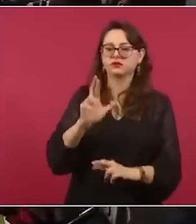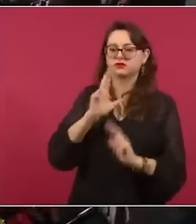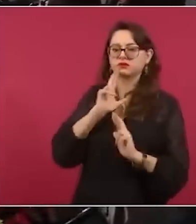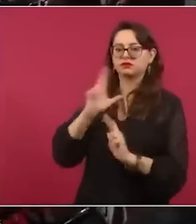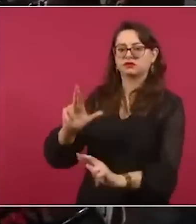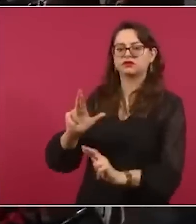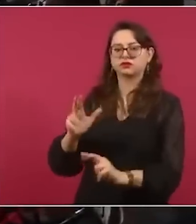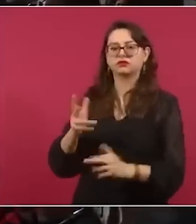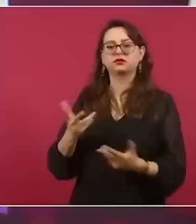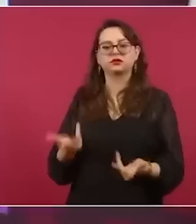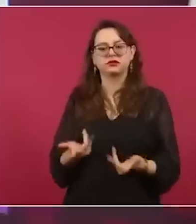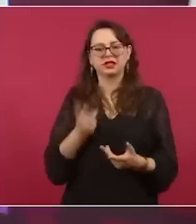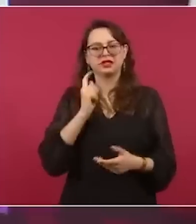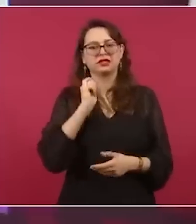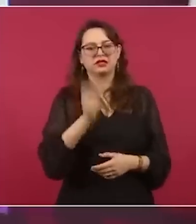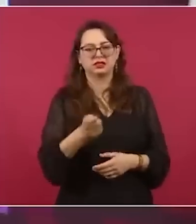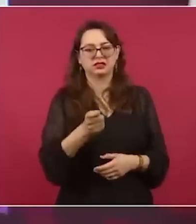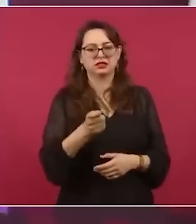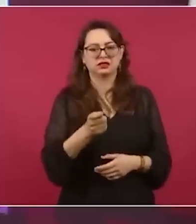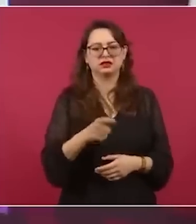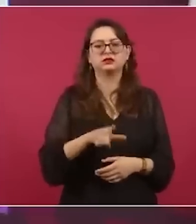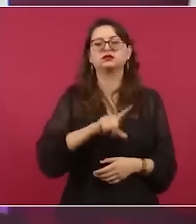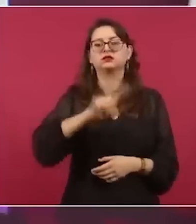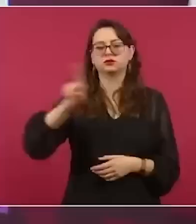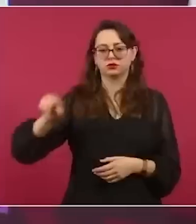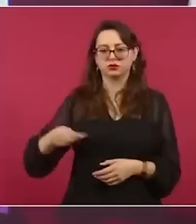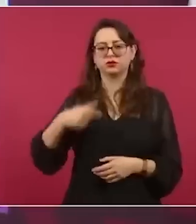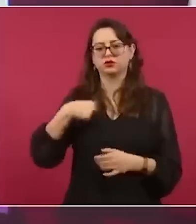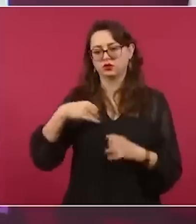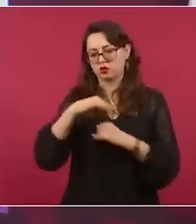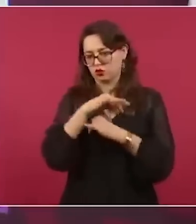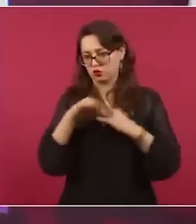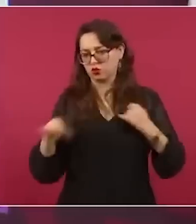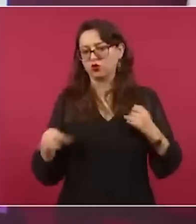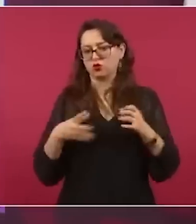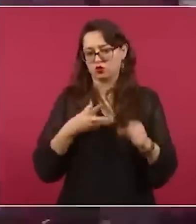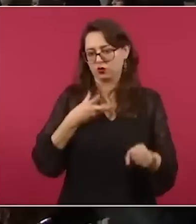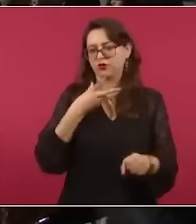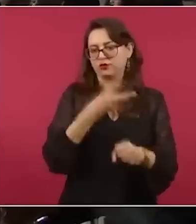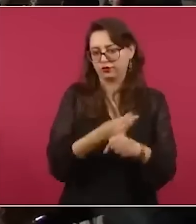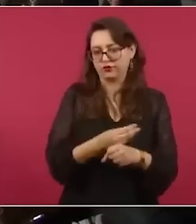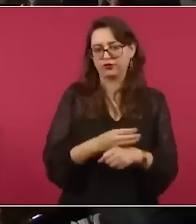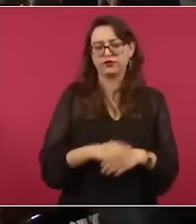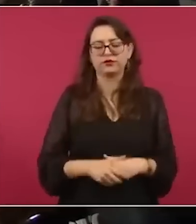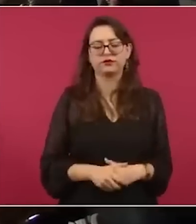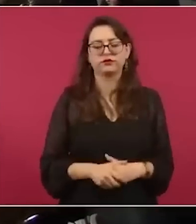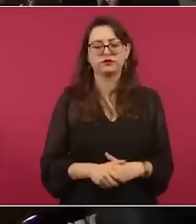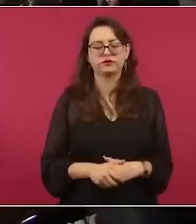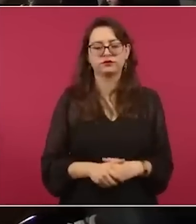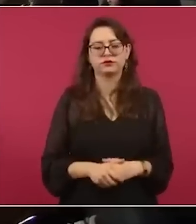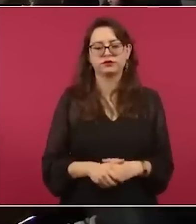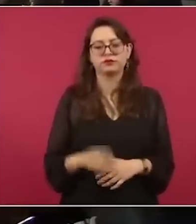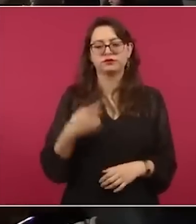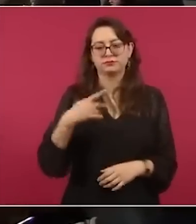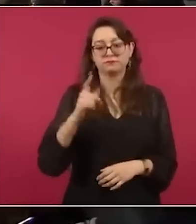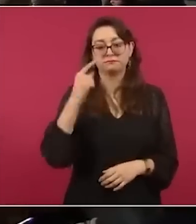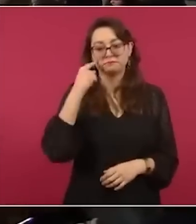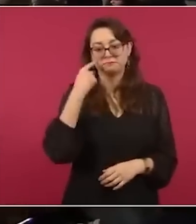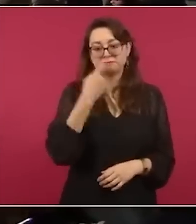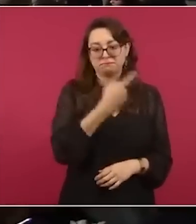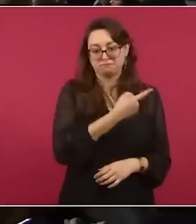señor Graham y yo después tengo también algo que decir sobre esto. Pero miren, a esto me refiero,